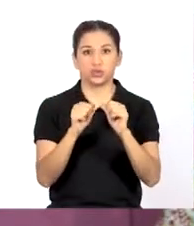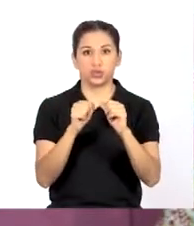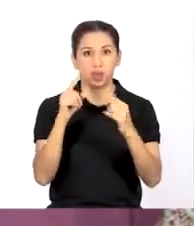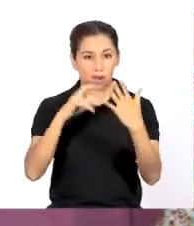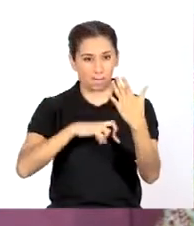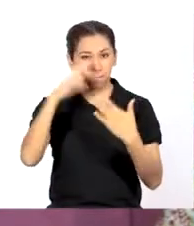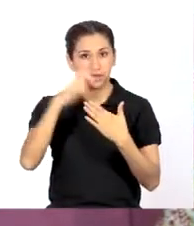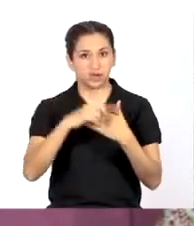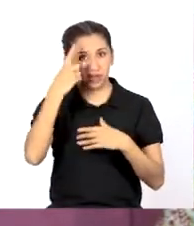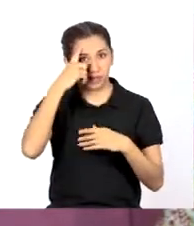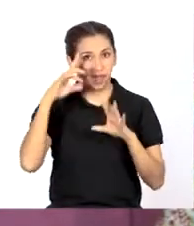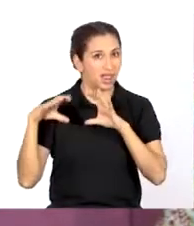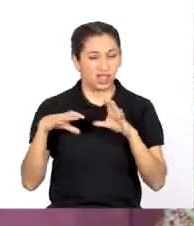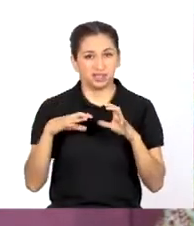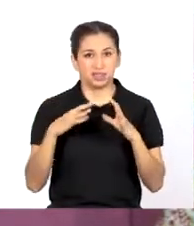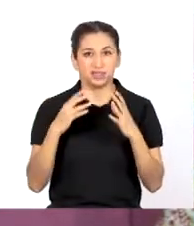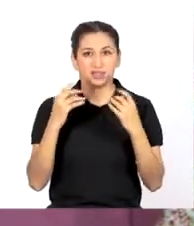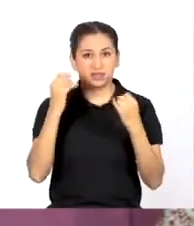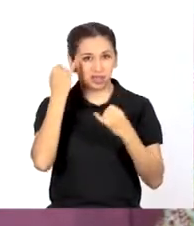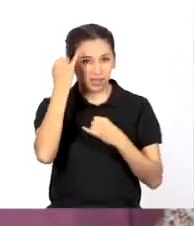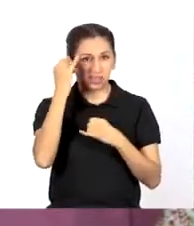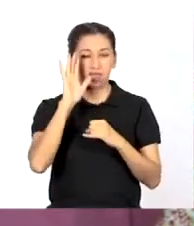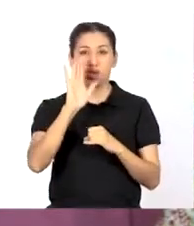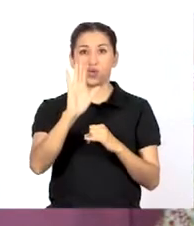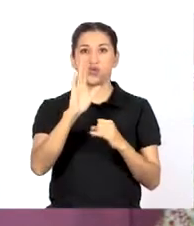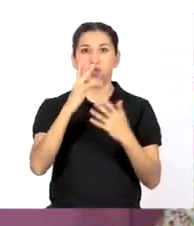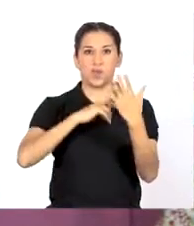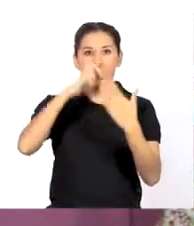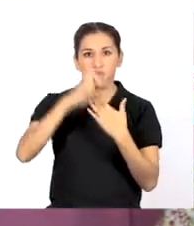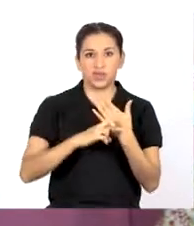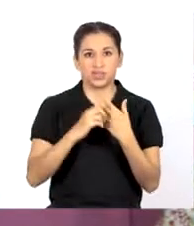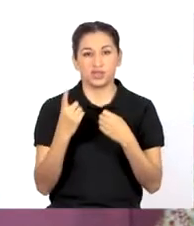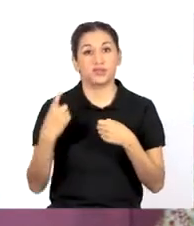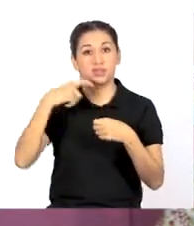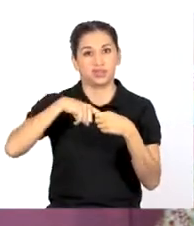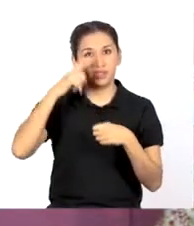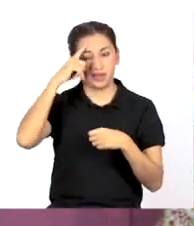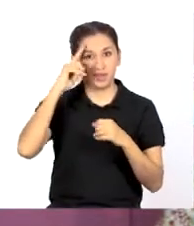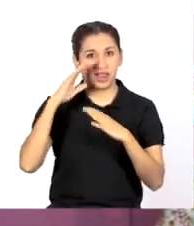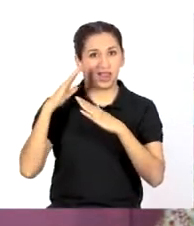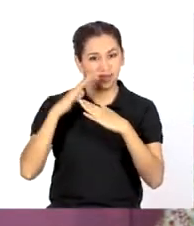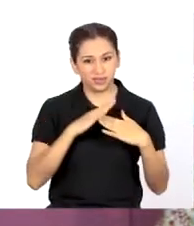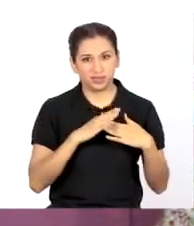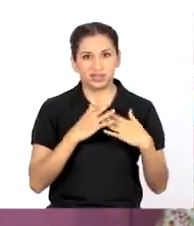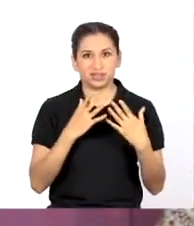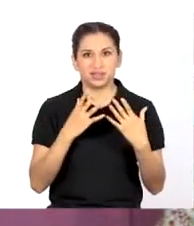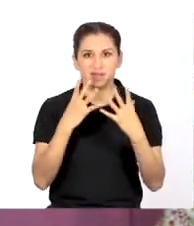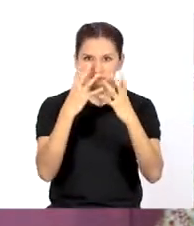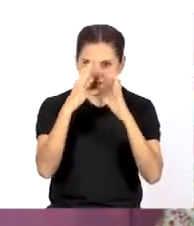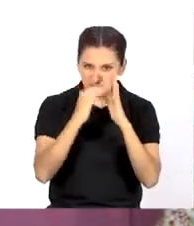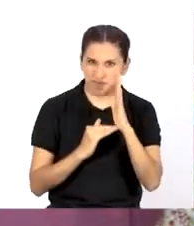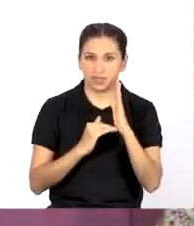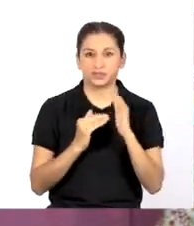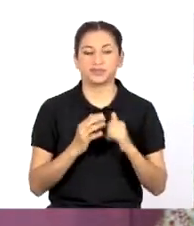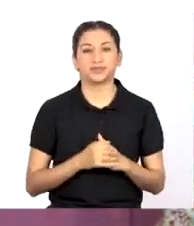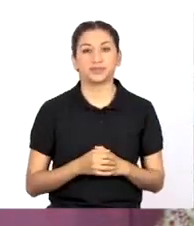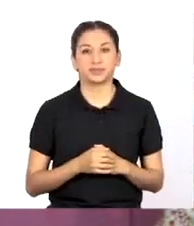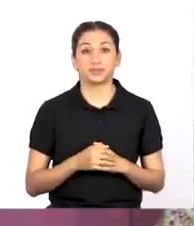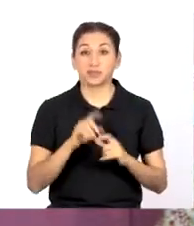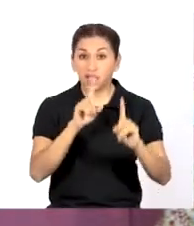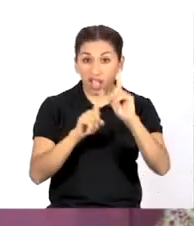a continuar con nuestro proyecto para lo cual vamos a diseñar un proyecto participativo para afrontar la discriminación.